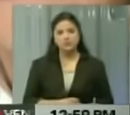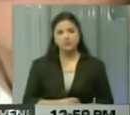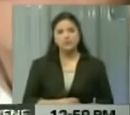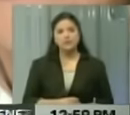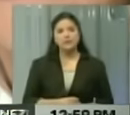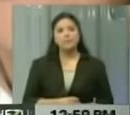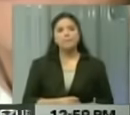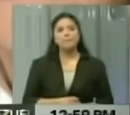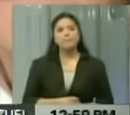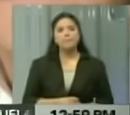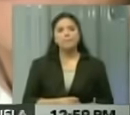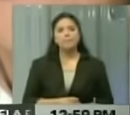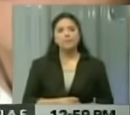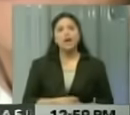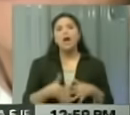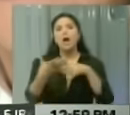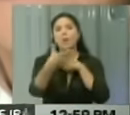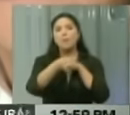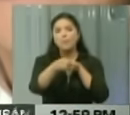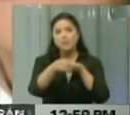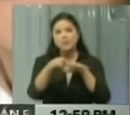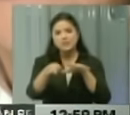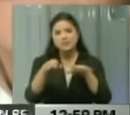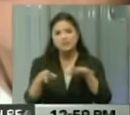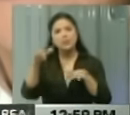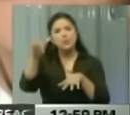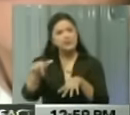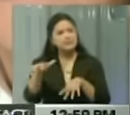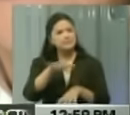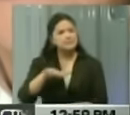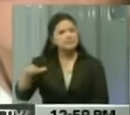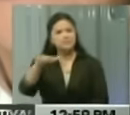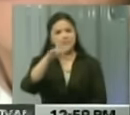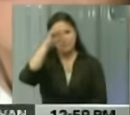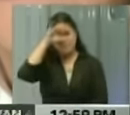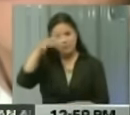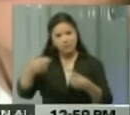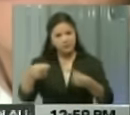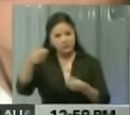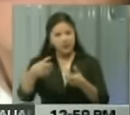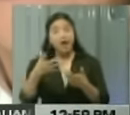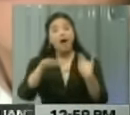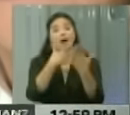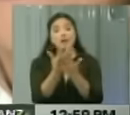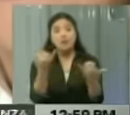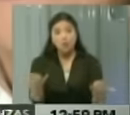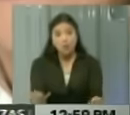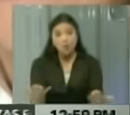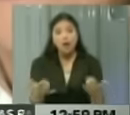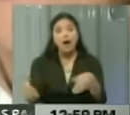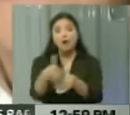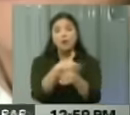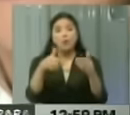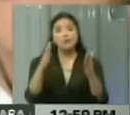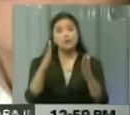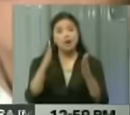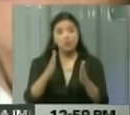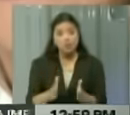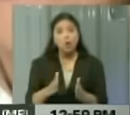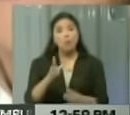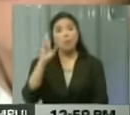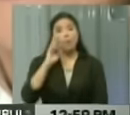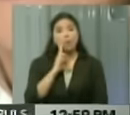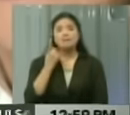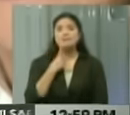mina Atenas del municipio Sifontes de Tumeremo. El fiscal superior hasta ahora manifestaba, el gobernador del Estado Bolívar, que